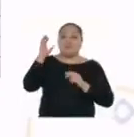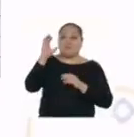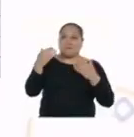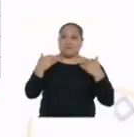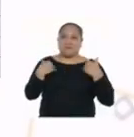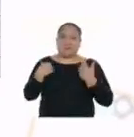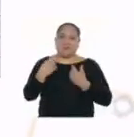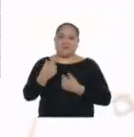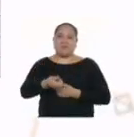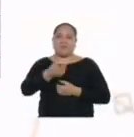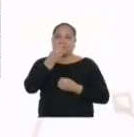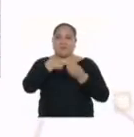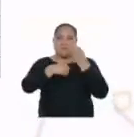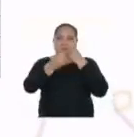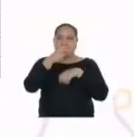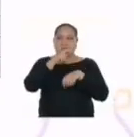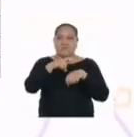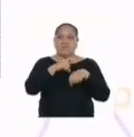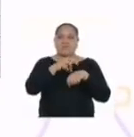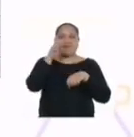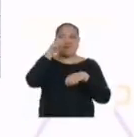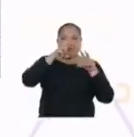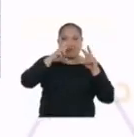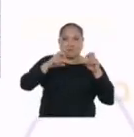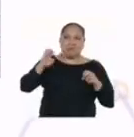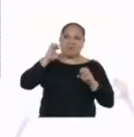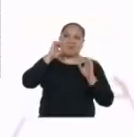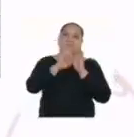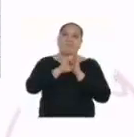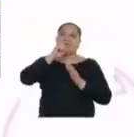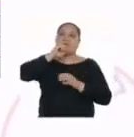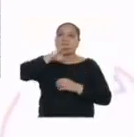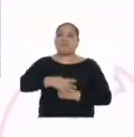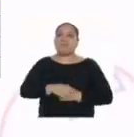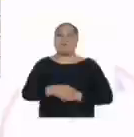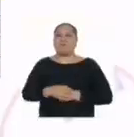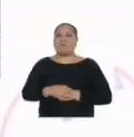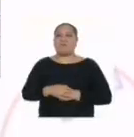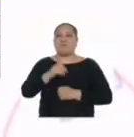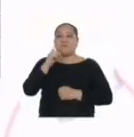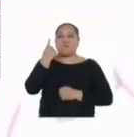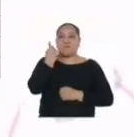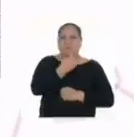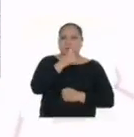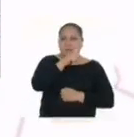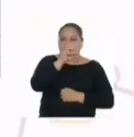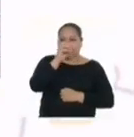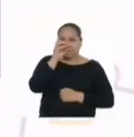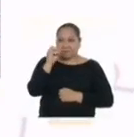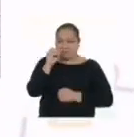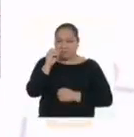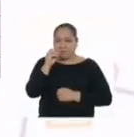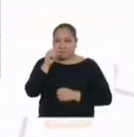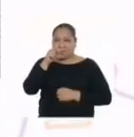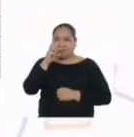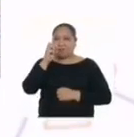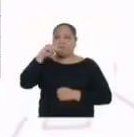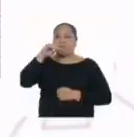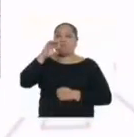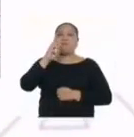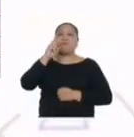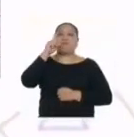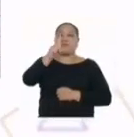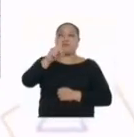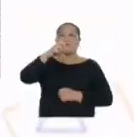Por ejemplo, en ese estudio se menciona que en cada 100 gramos de perejil encontraremos